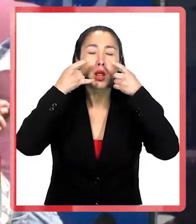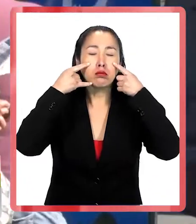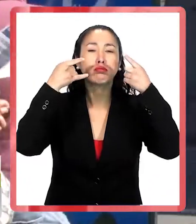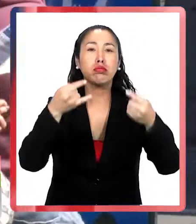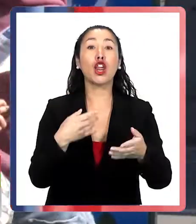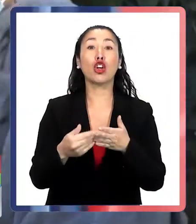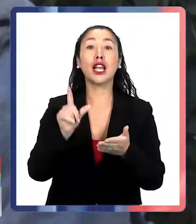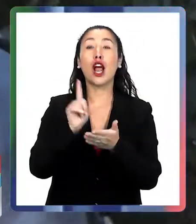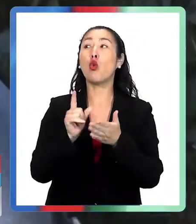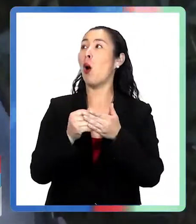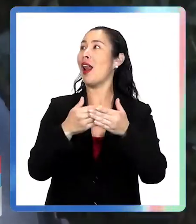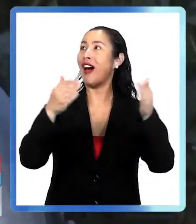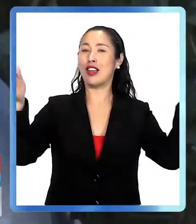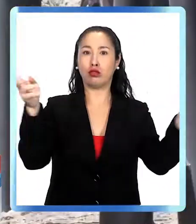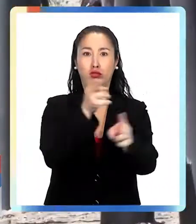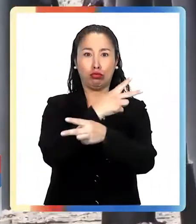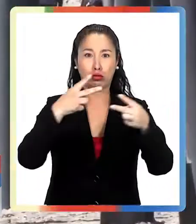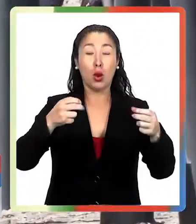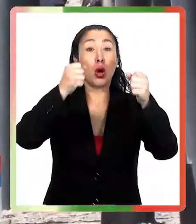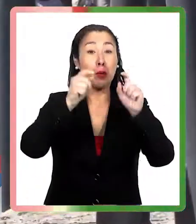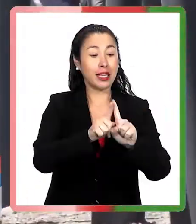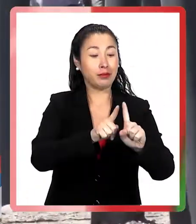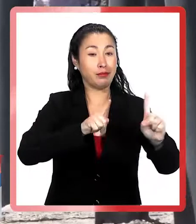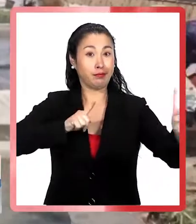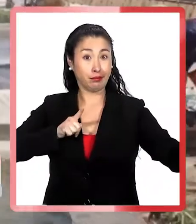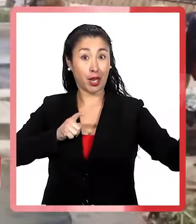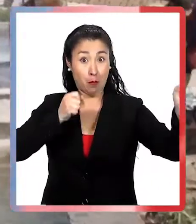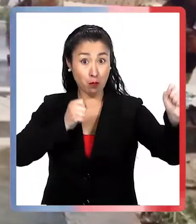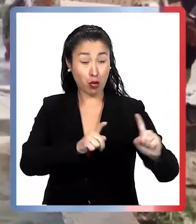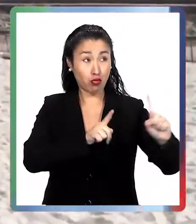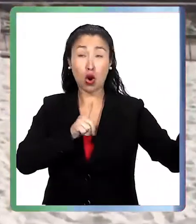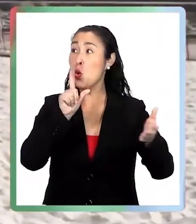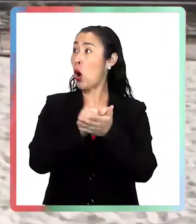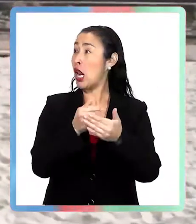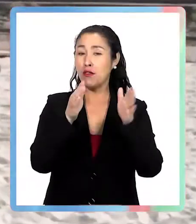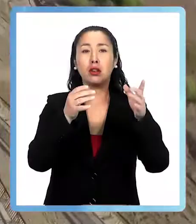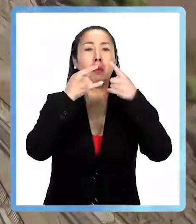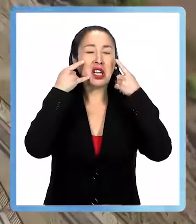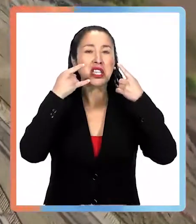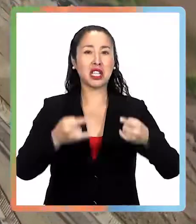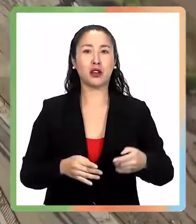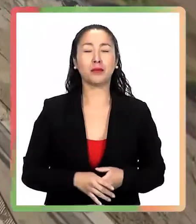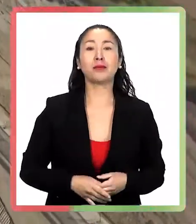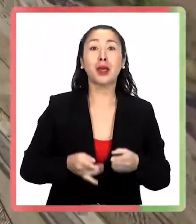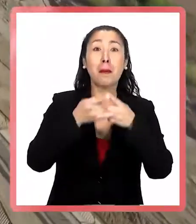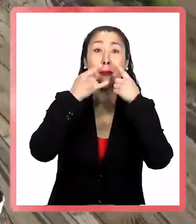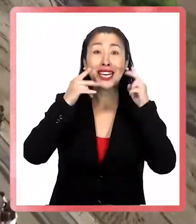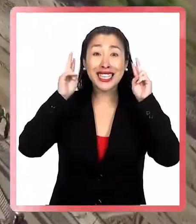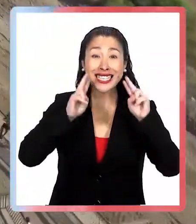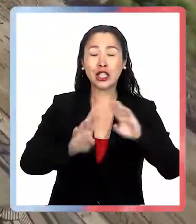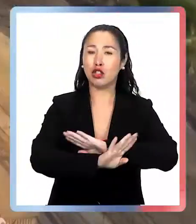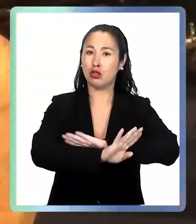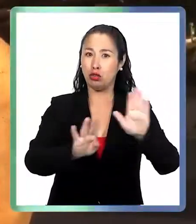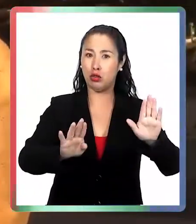mascarilla en los espacios abiertos, siempre y cuando pueda mantener la distancia con otros. No hay momento sin la